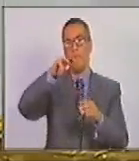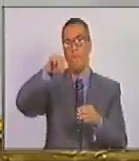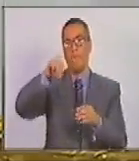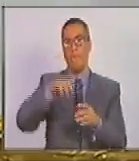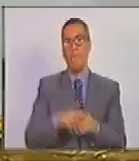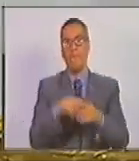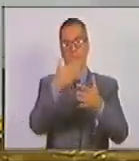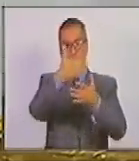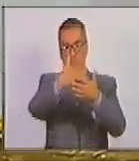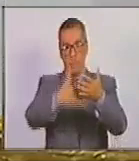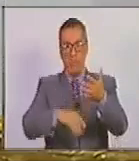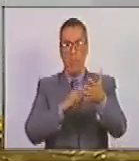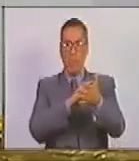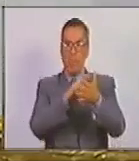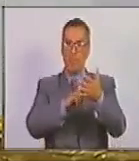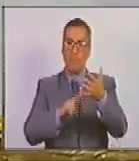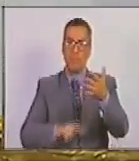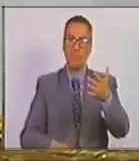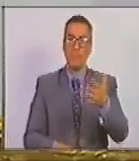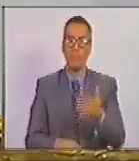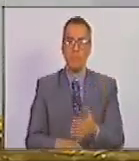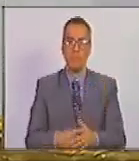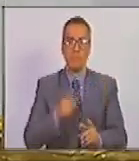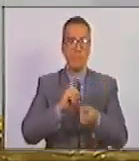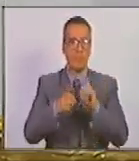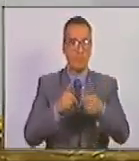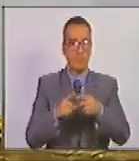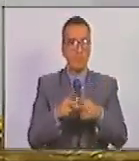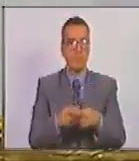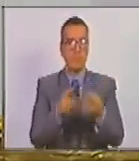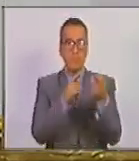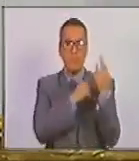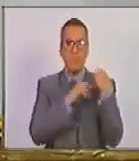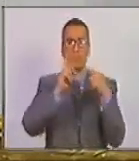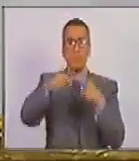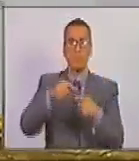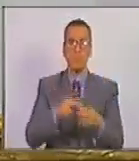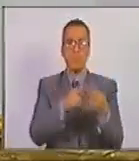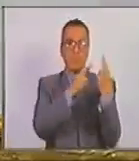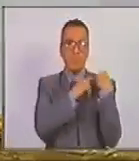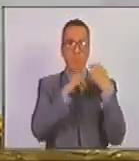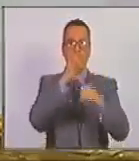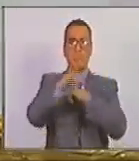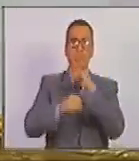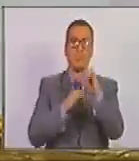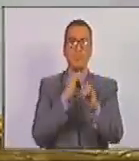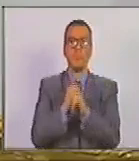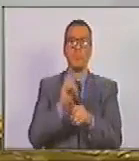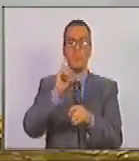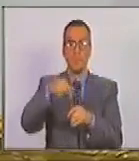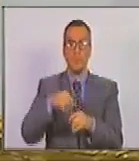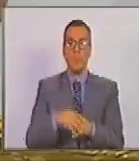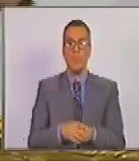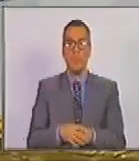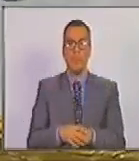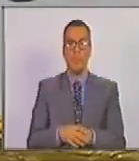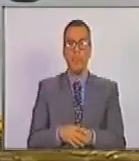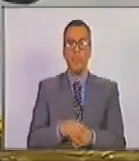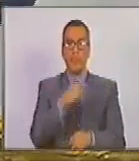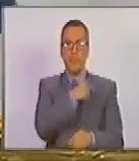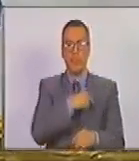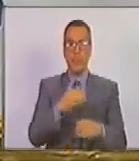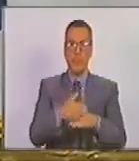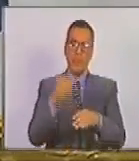la lista es más larga dejó hasta acá algunos de los responsables también responsables internacionales por supuesto el